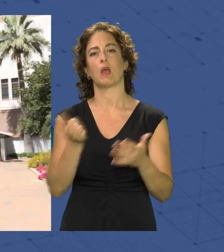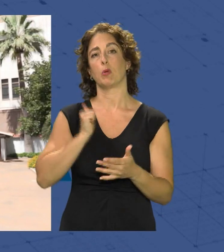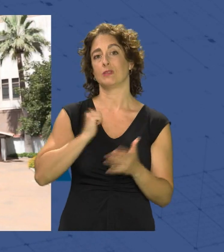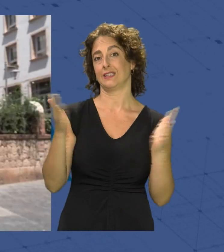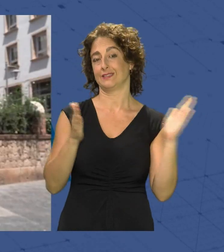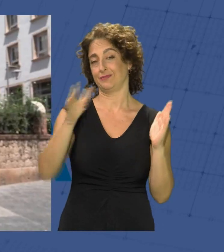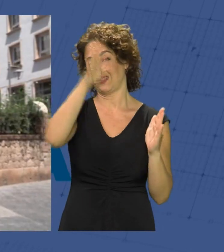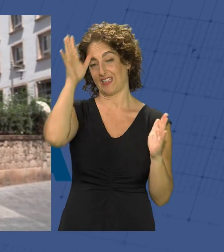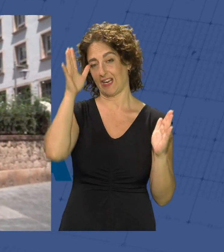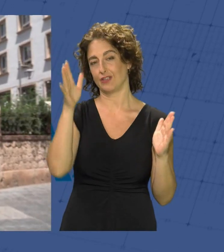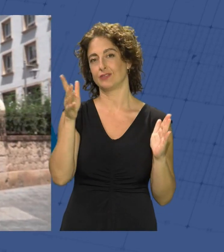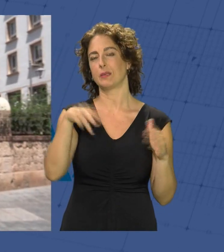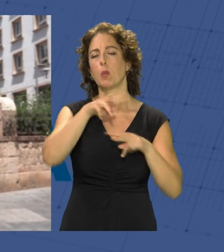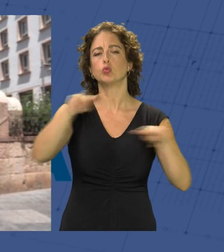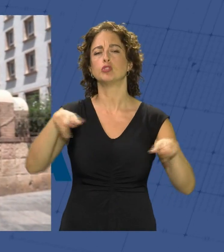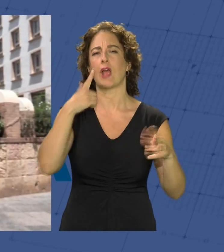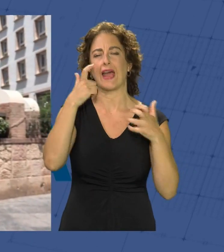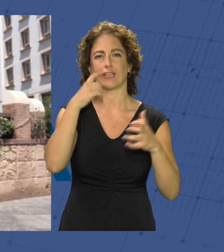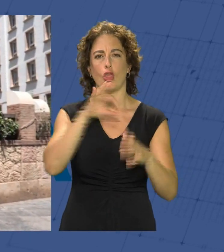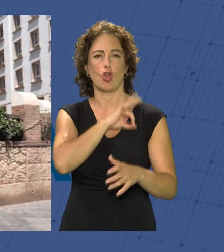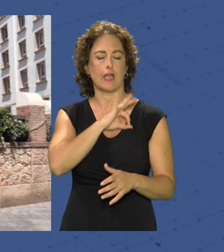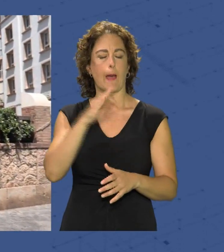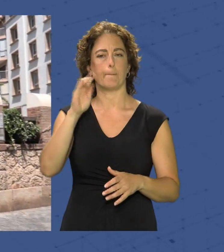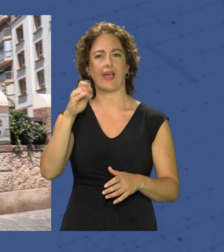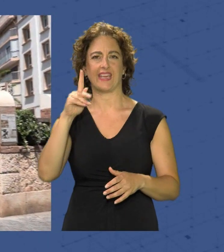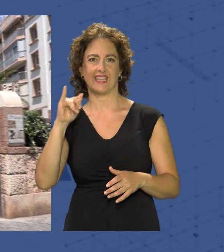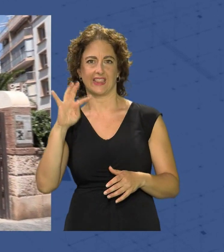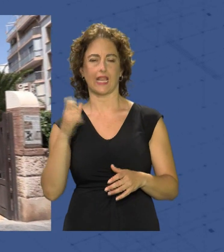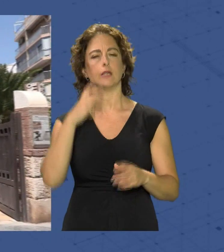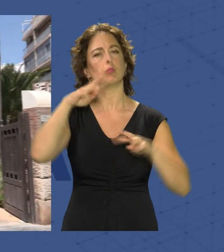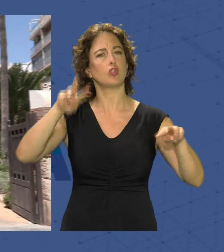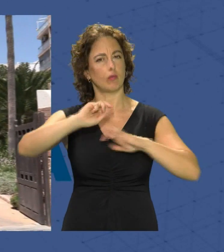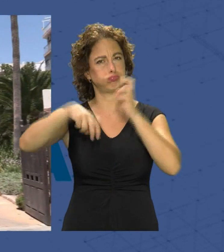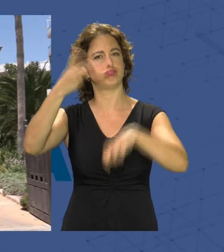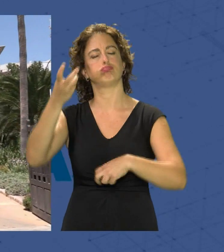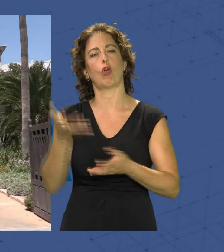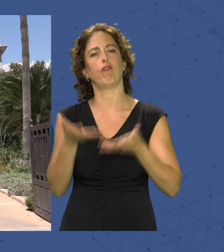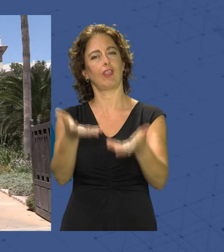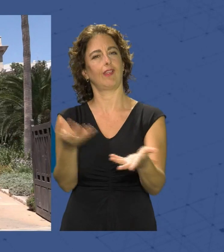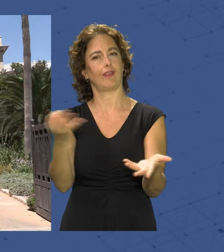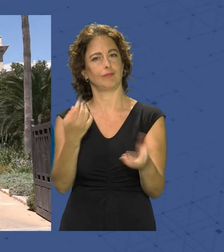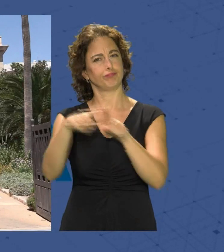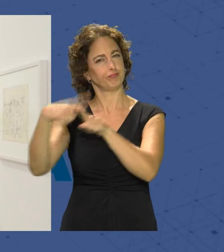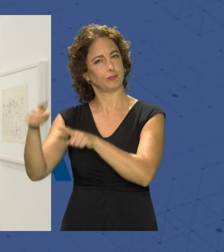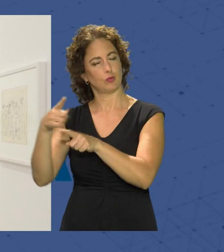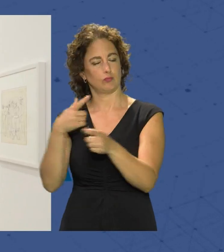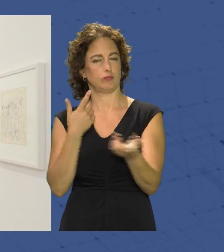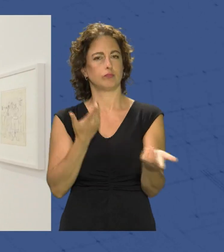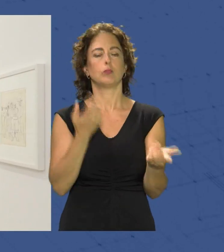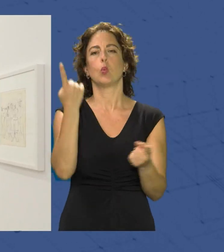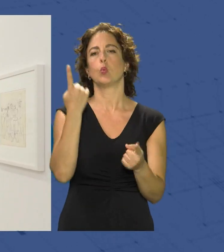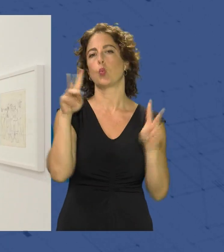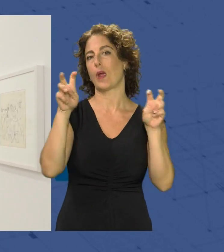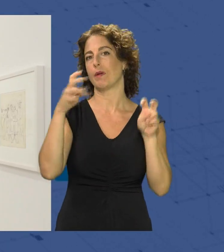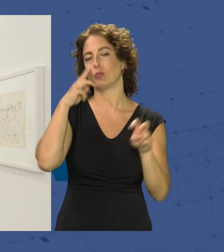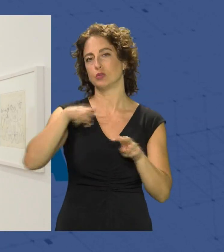meses estivales el Museo de Arte de Almería Doña Paquita renueva sus exposiciones temporales ofreciendo a visitantes y almerienses distintas obras Una de esas nuevas